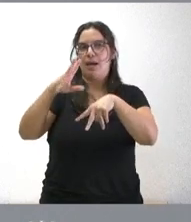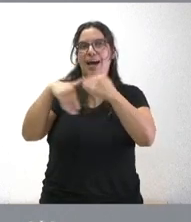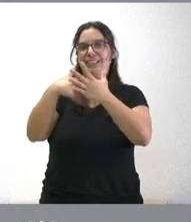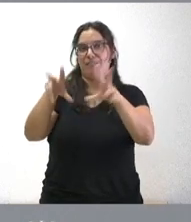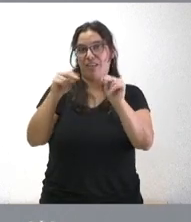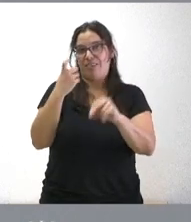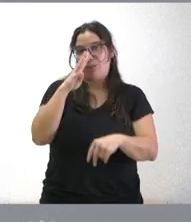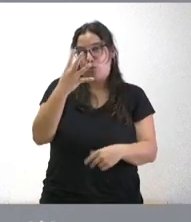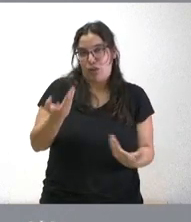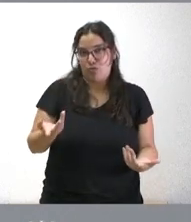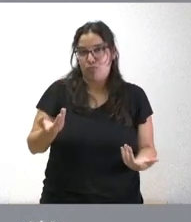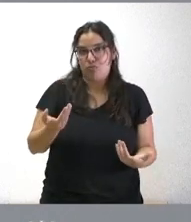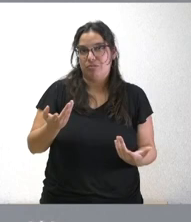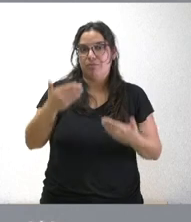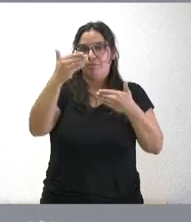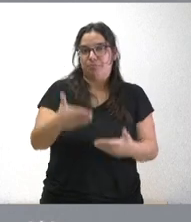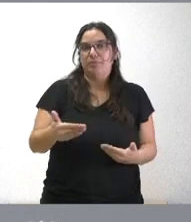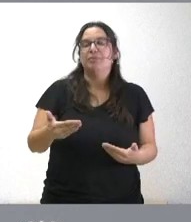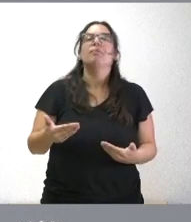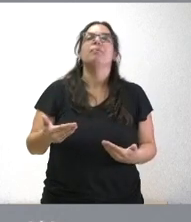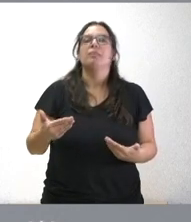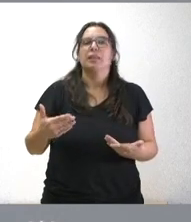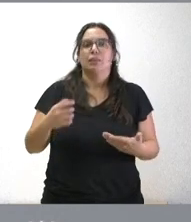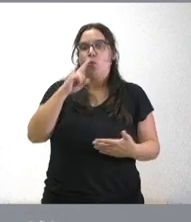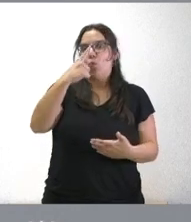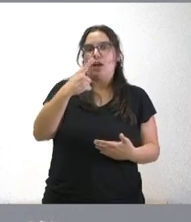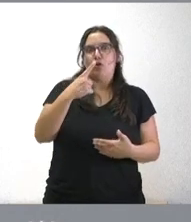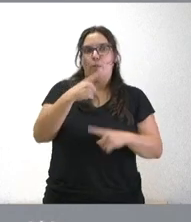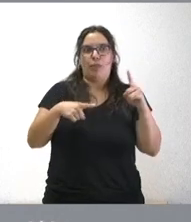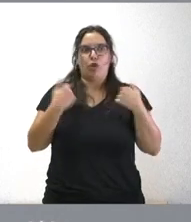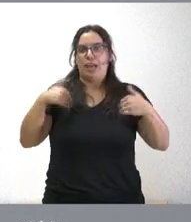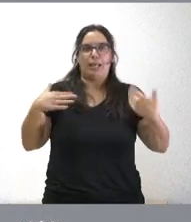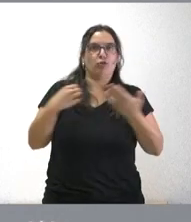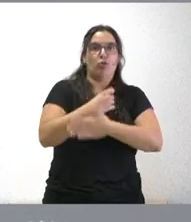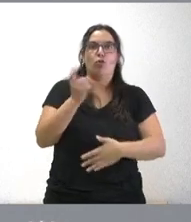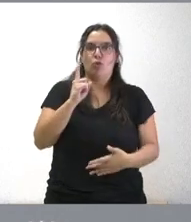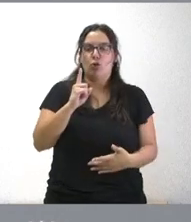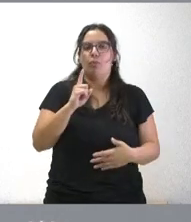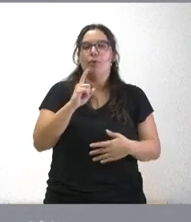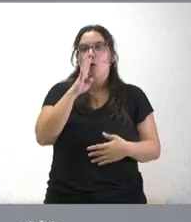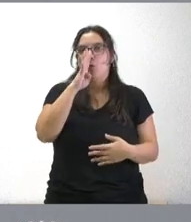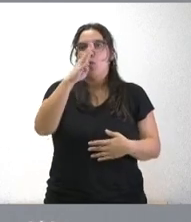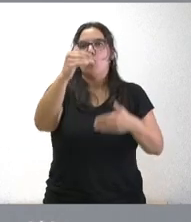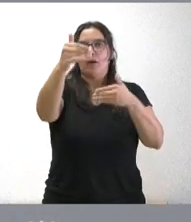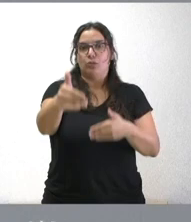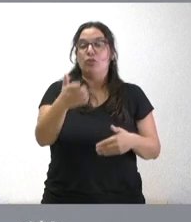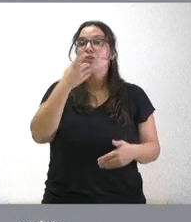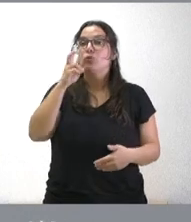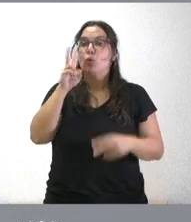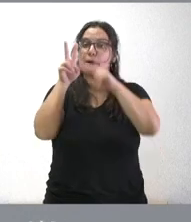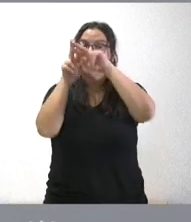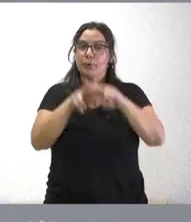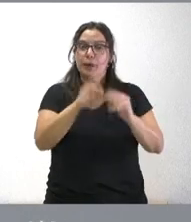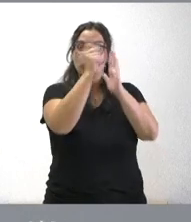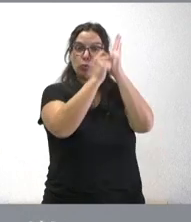cuatro años nadie dijo que todo lo íbamos a hacer en el primer año y medio pero sí que es verdad que en el primer año y medio hemos hecho mucho si usted repasa lo que hemos hecho